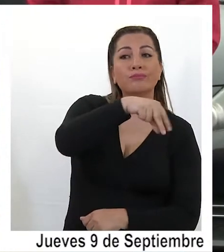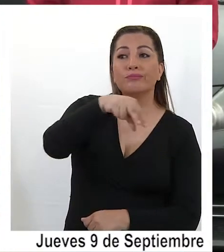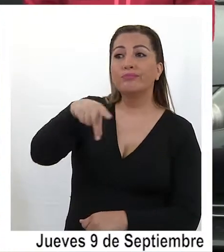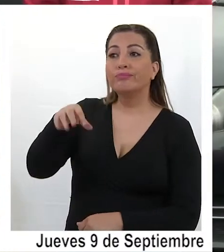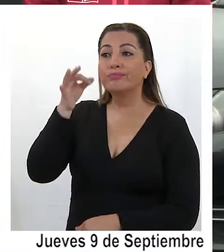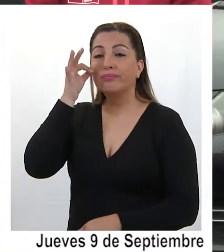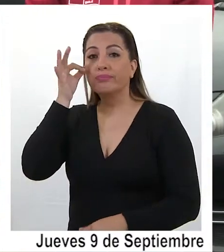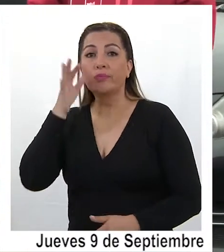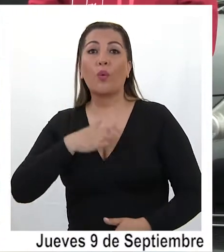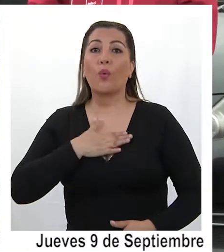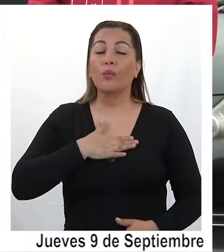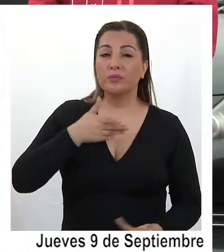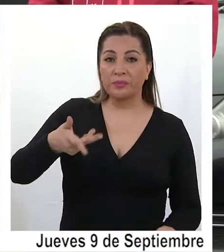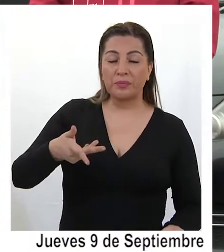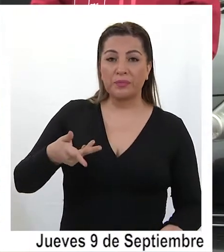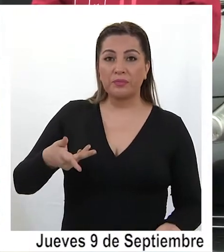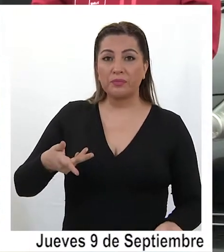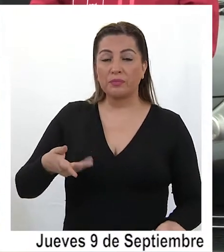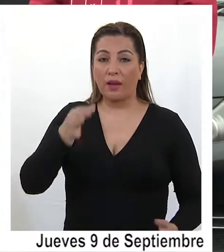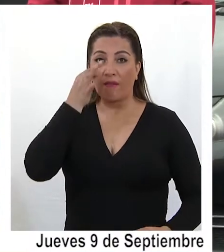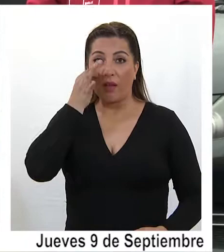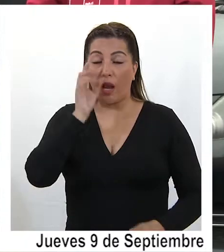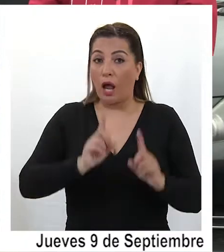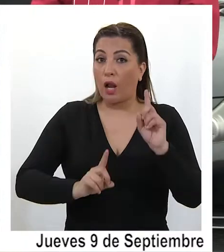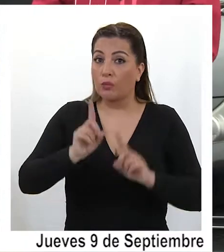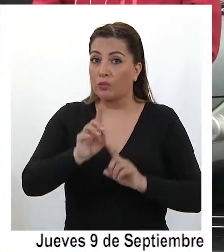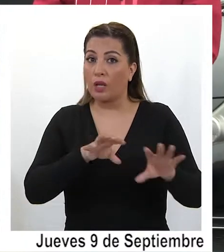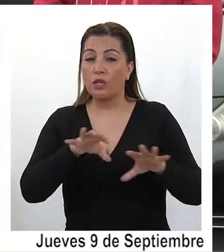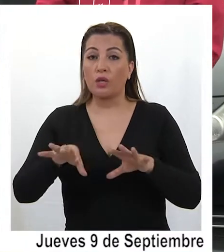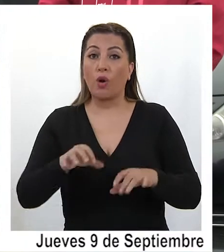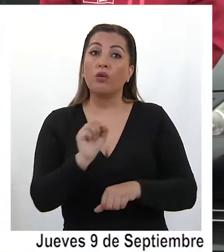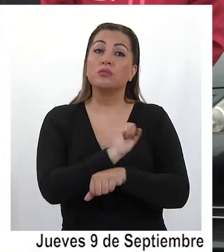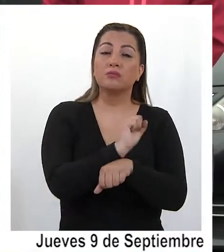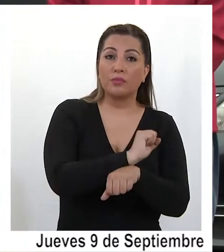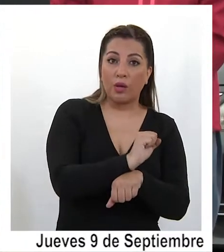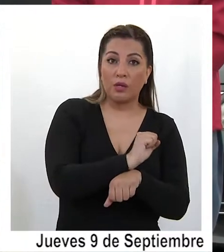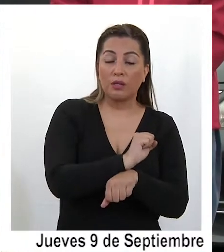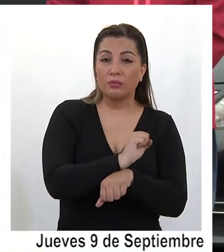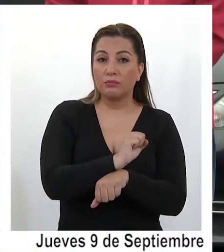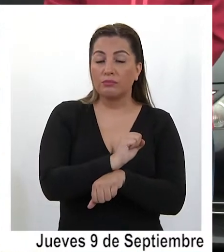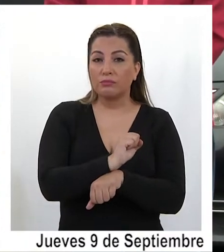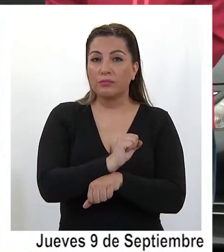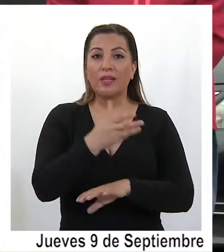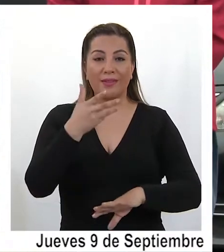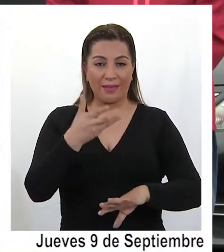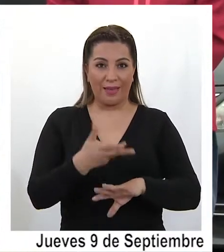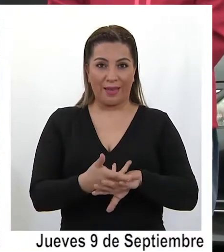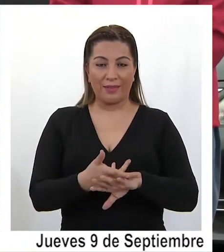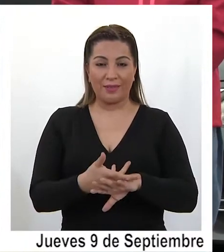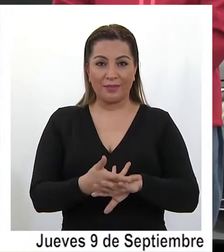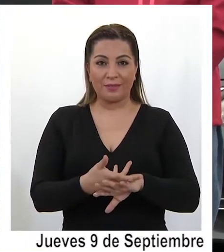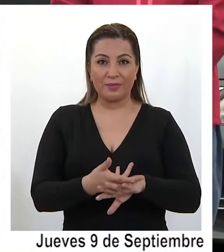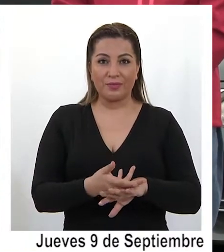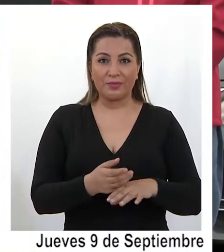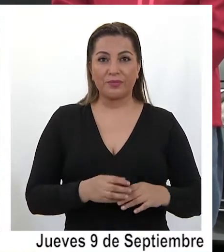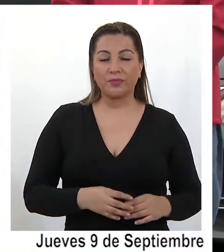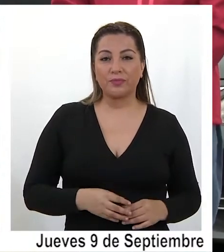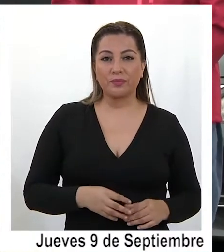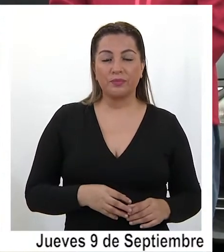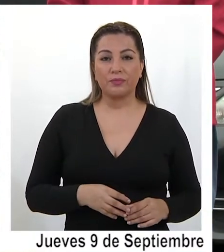si quieren ver alguno de los vehículos o alguna de las mercancías que están dispuestas